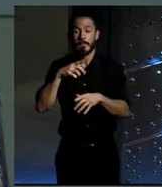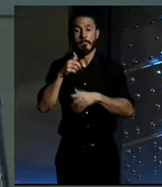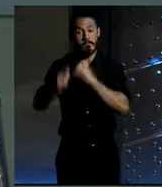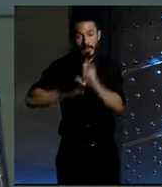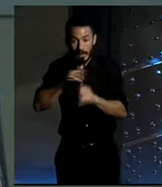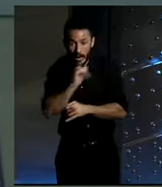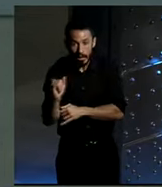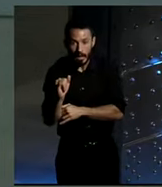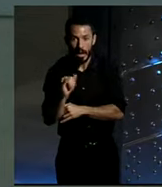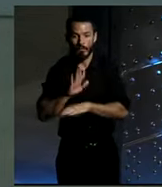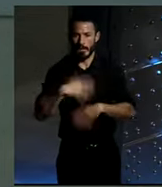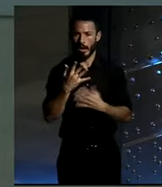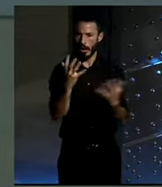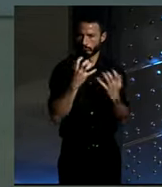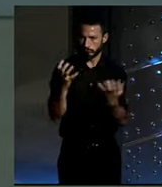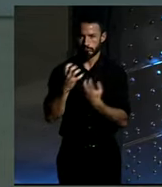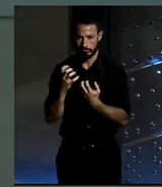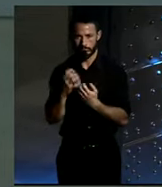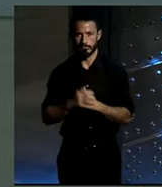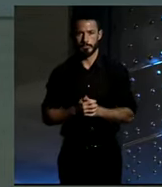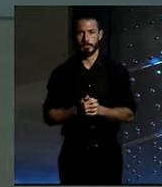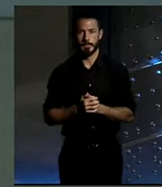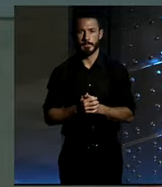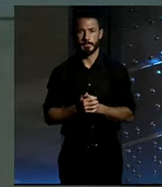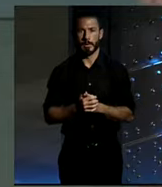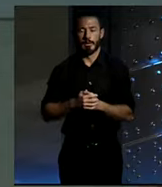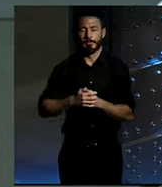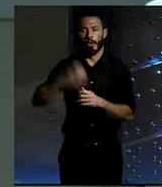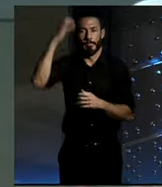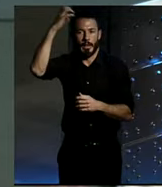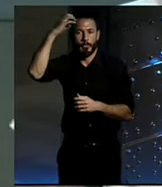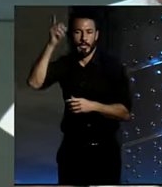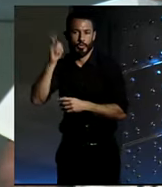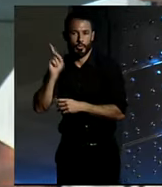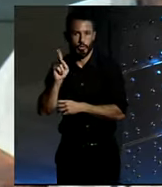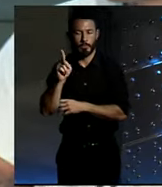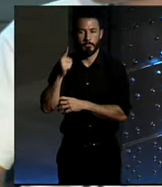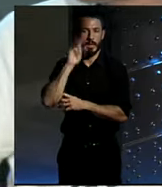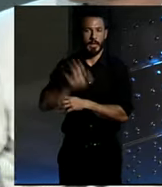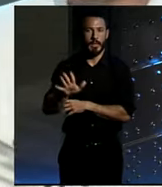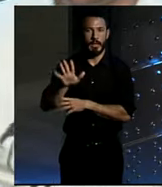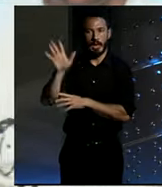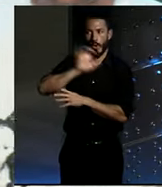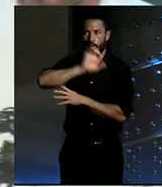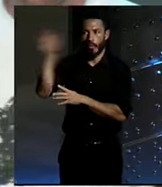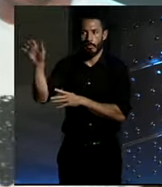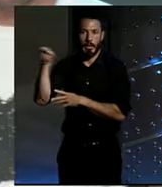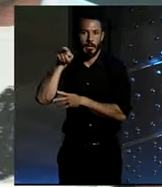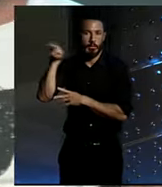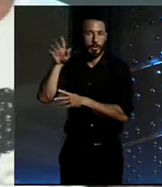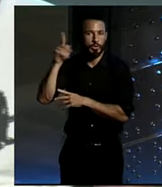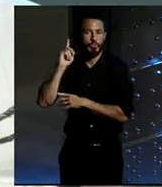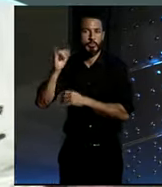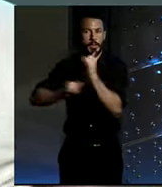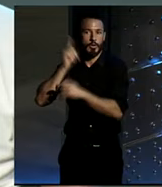Es muy importante el tema de la utilidad. Por no irnos siempre a Copenhague y a Holanda, que parece que es solo las en los europeos altos y rubios, en